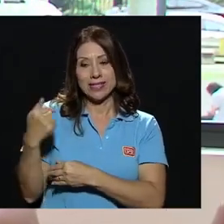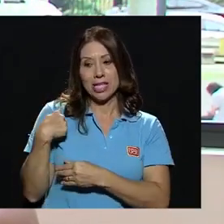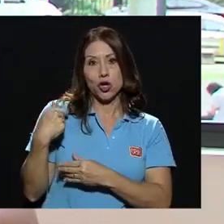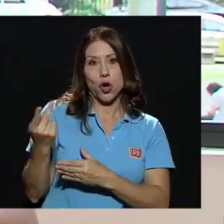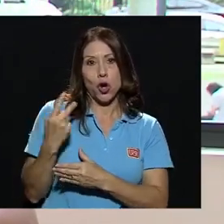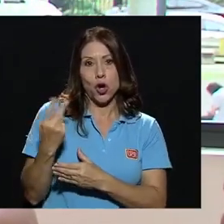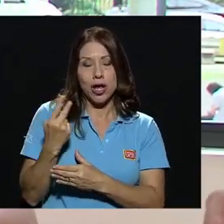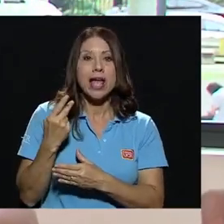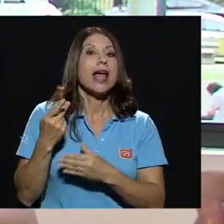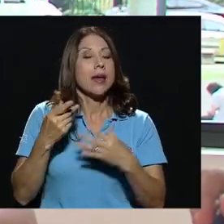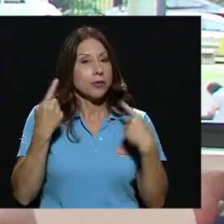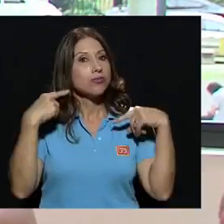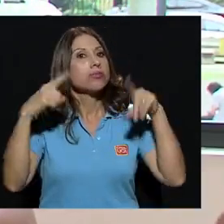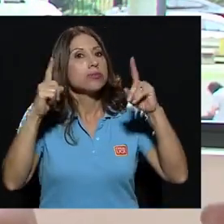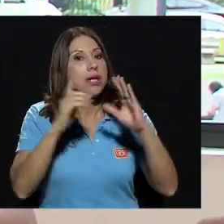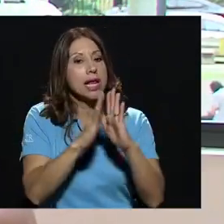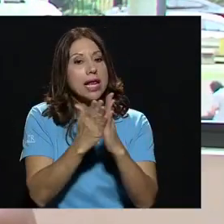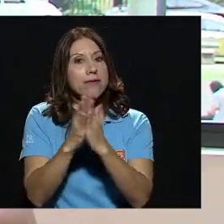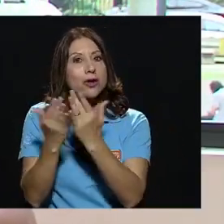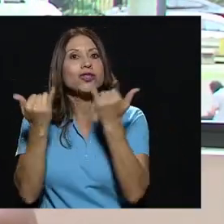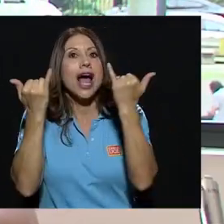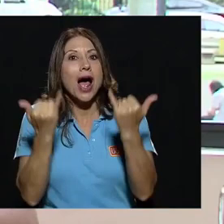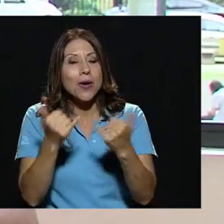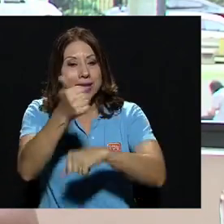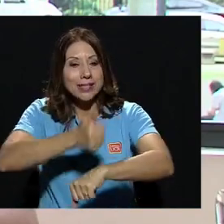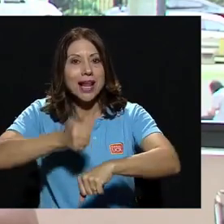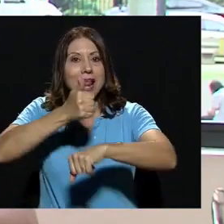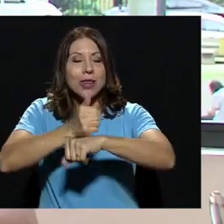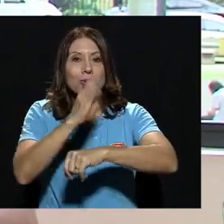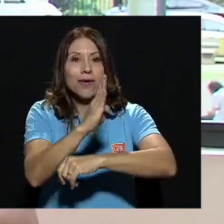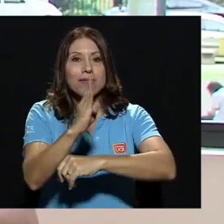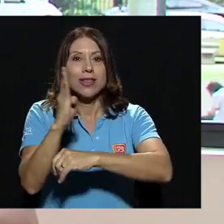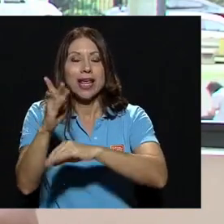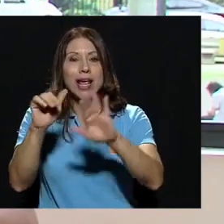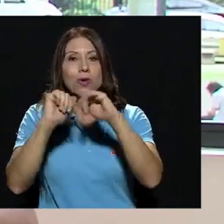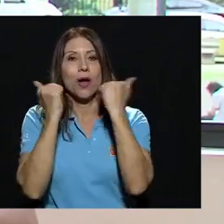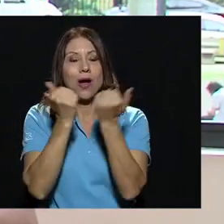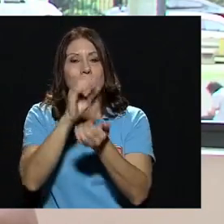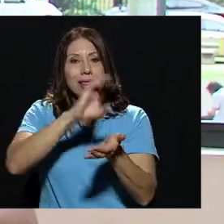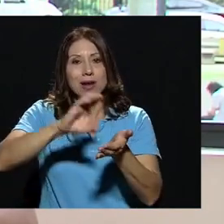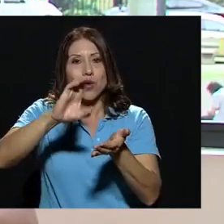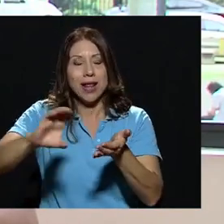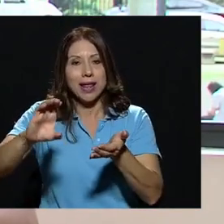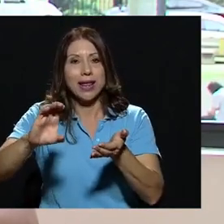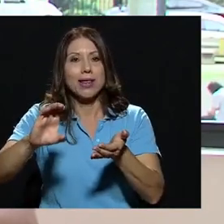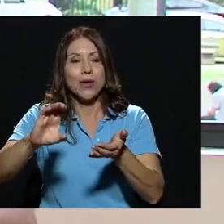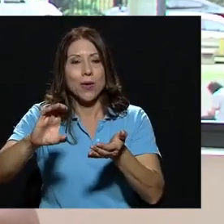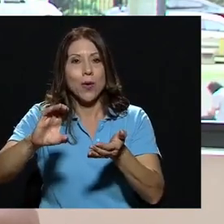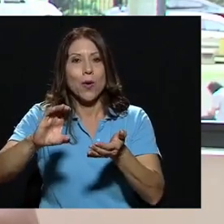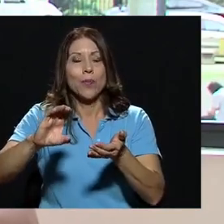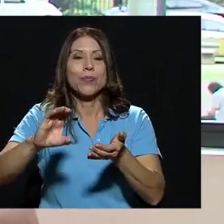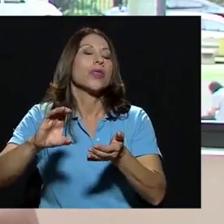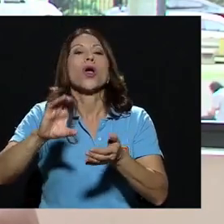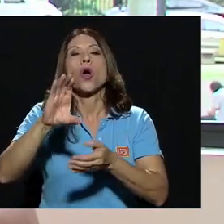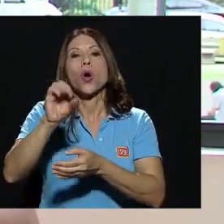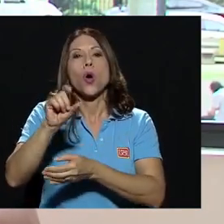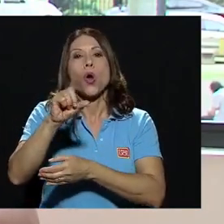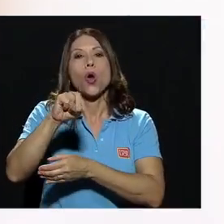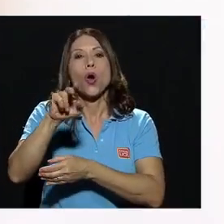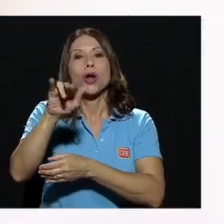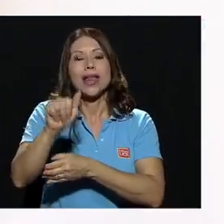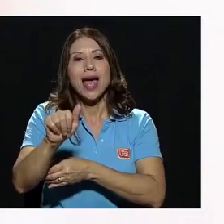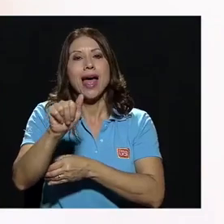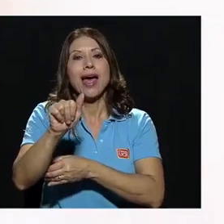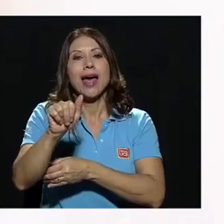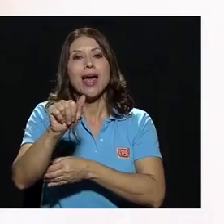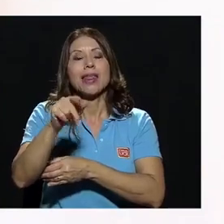momento se está también instalando una biblioteca en un aula del colegio de Colonia de Punta Arenas en Upala.